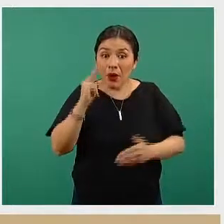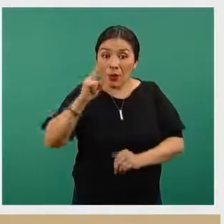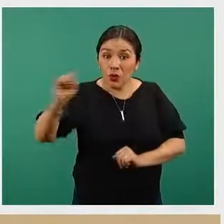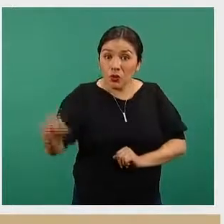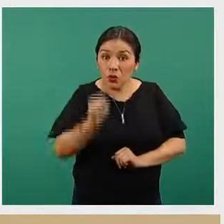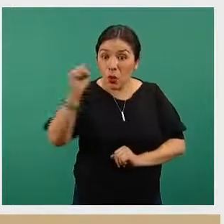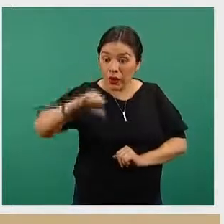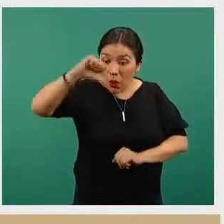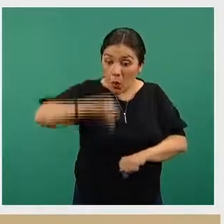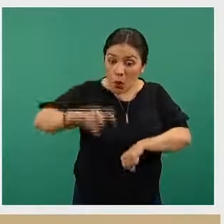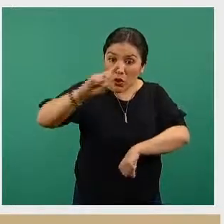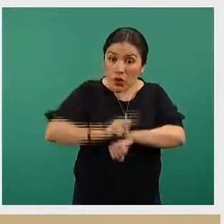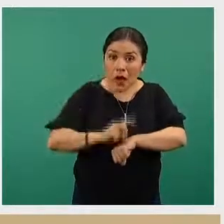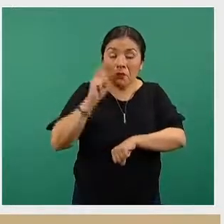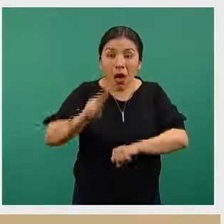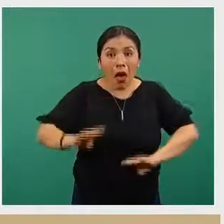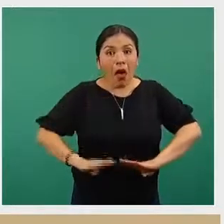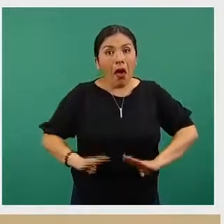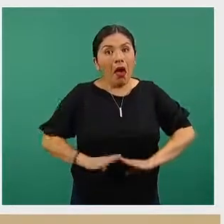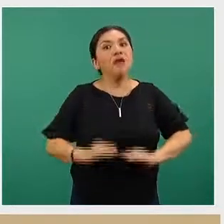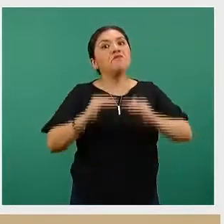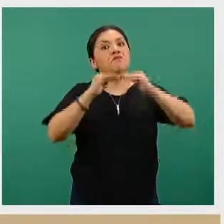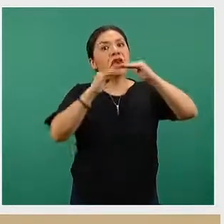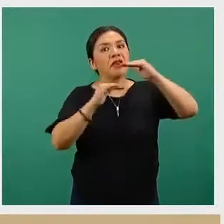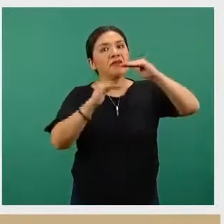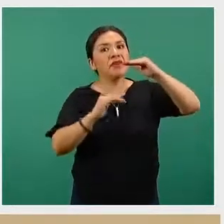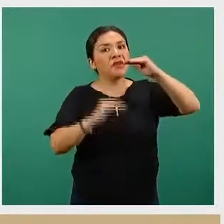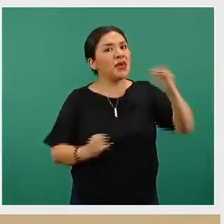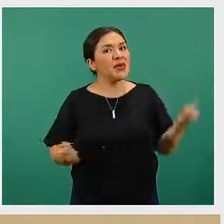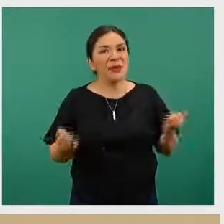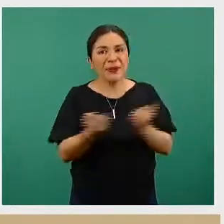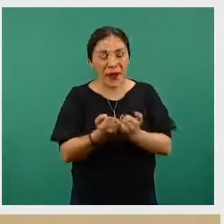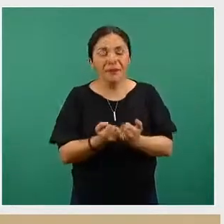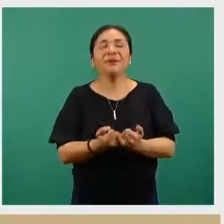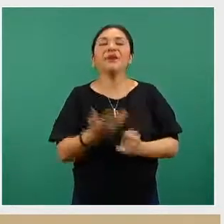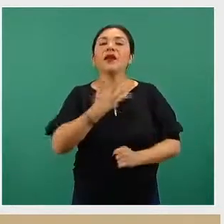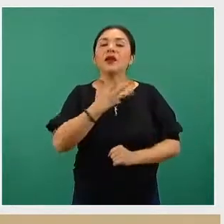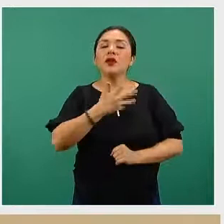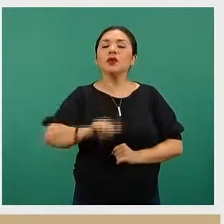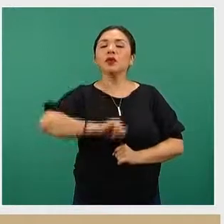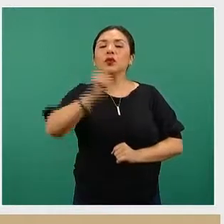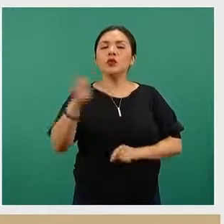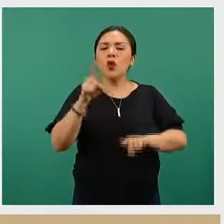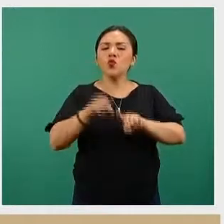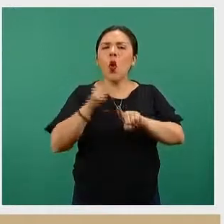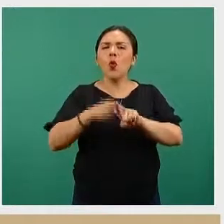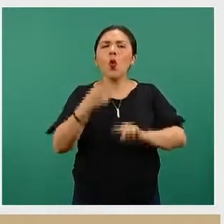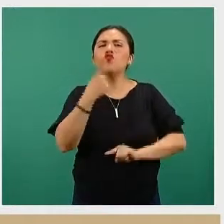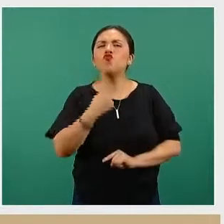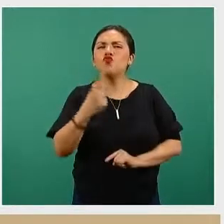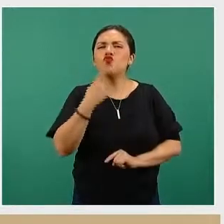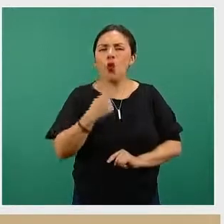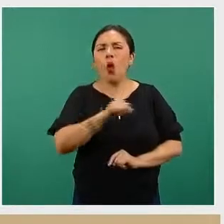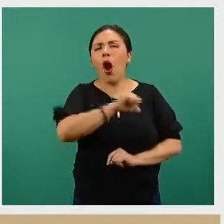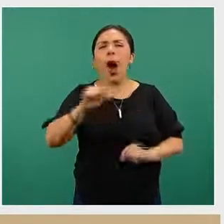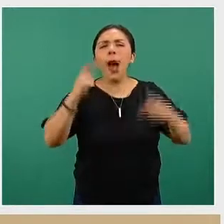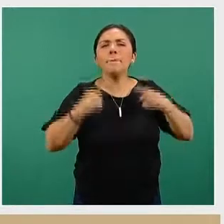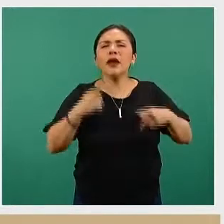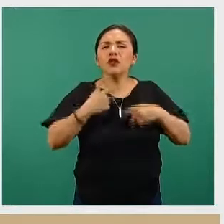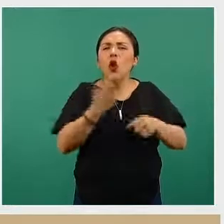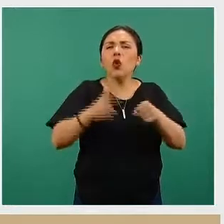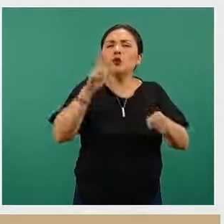hasta el día de hoy una tendencia descendente. Tenemos en tono rojizo a las personas